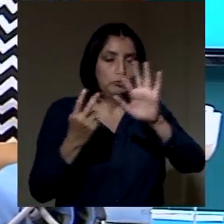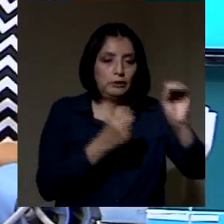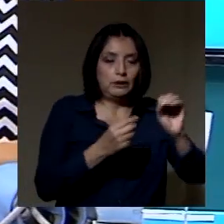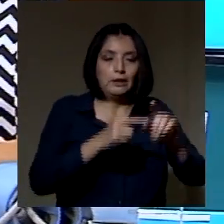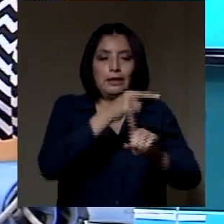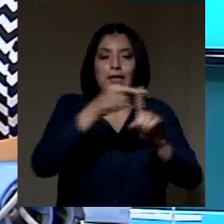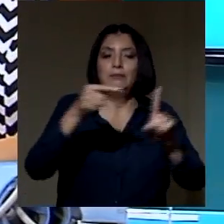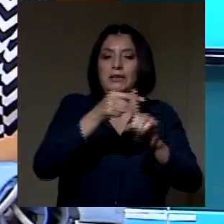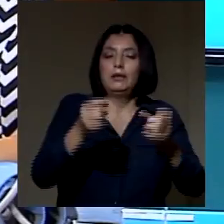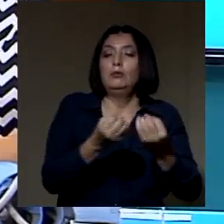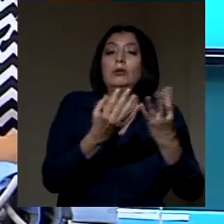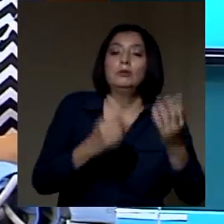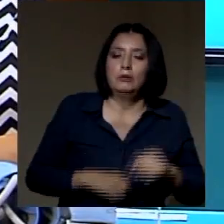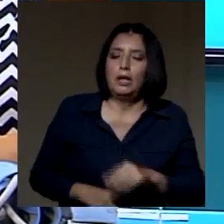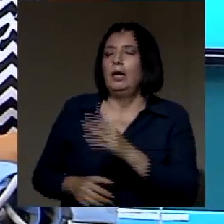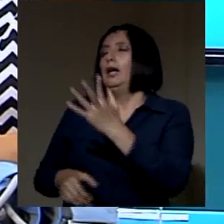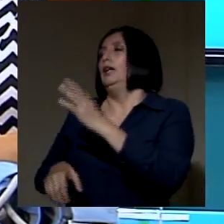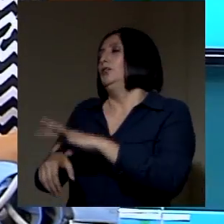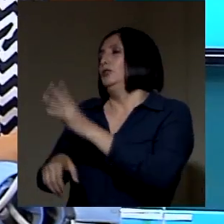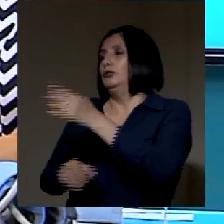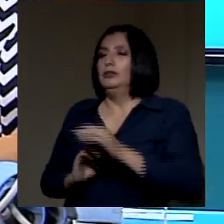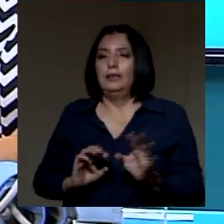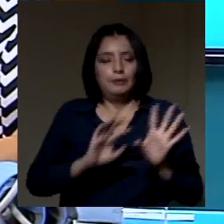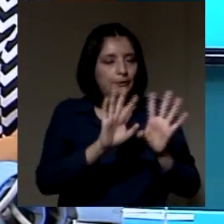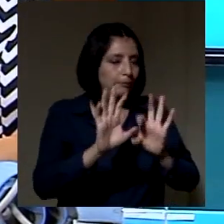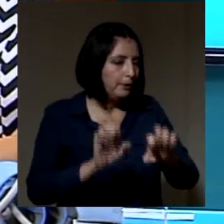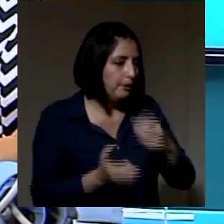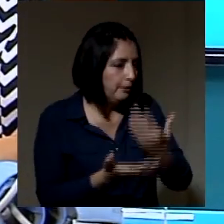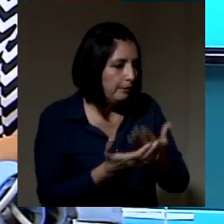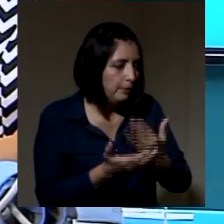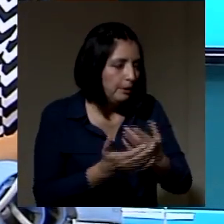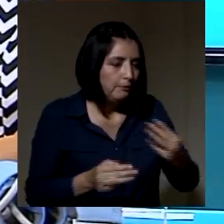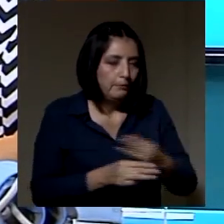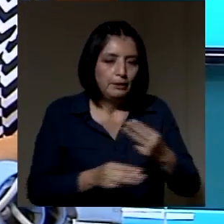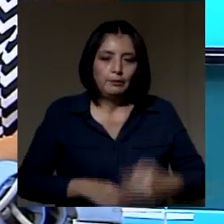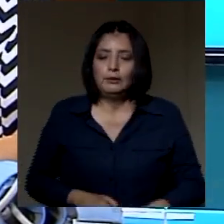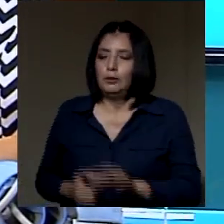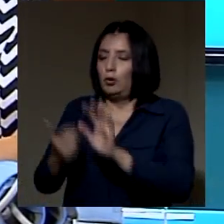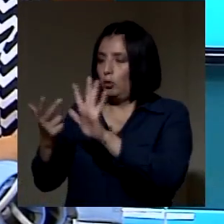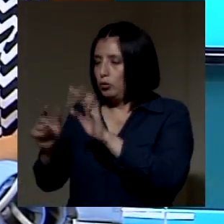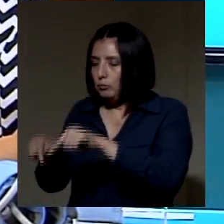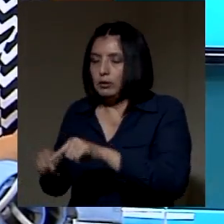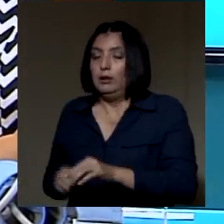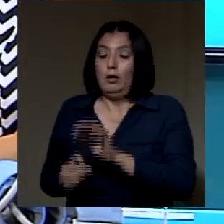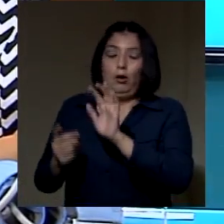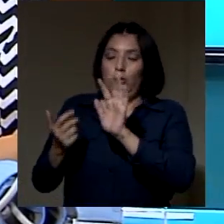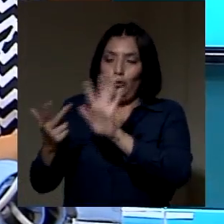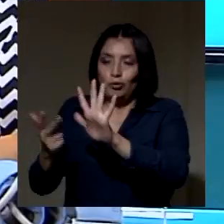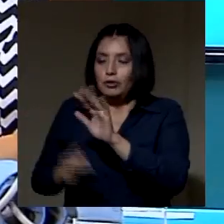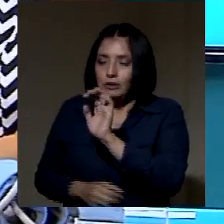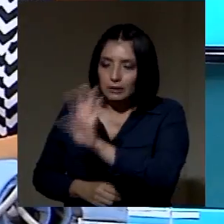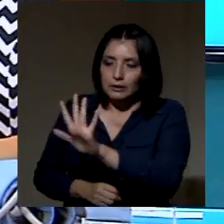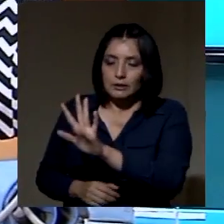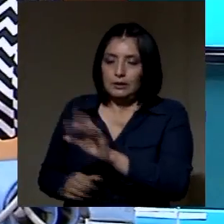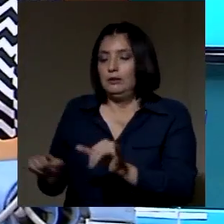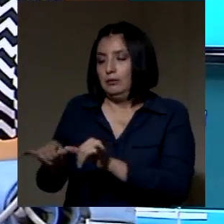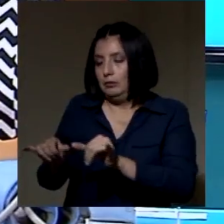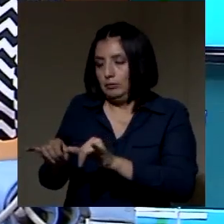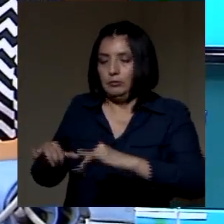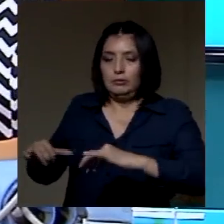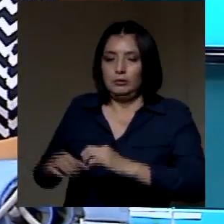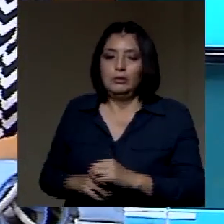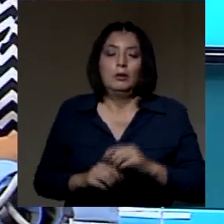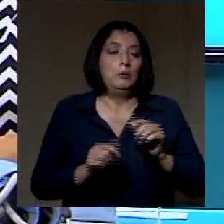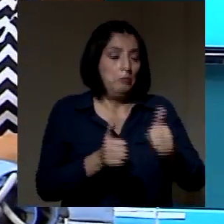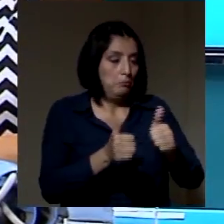La mitad de metro 70, ¿cuánto es? Doctor. Examen de matemática básica. Claro, 8.5. 8.5. 85 centímetros mínimo.